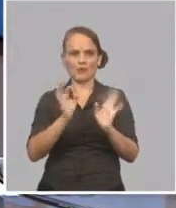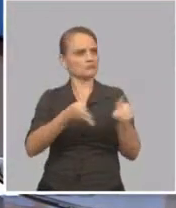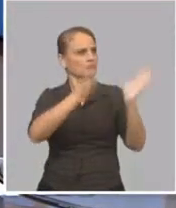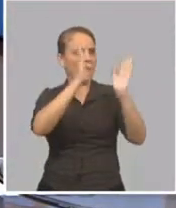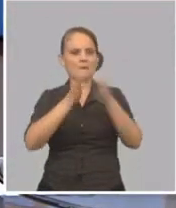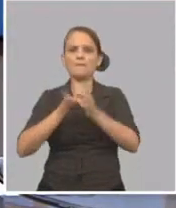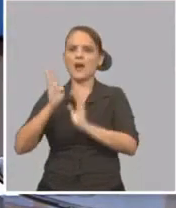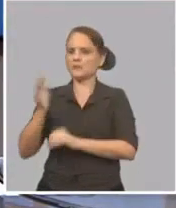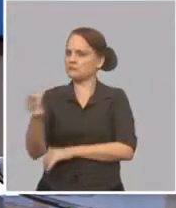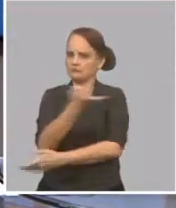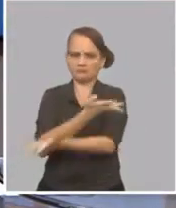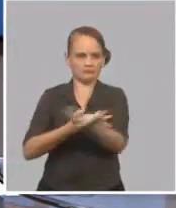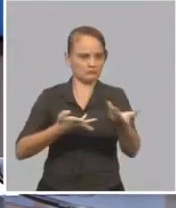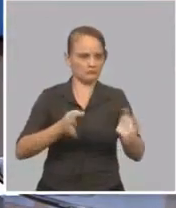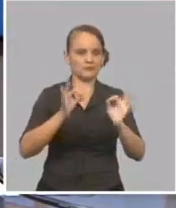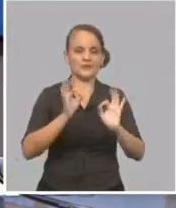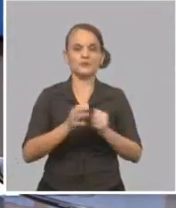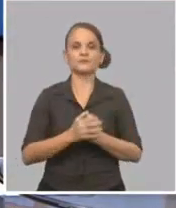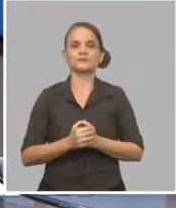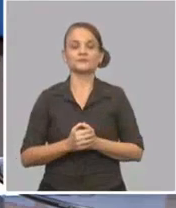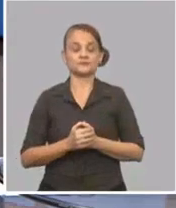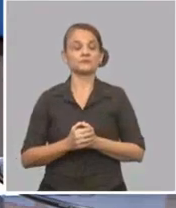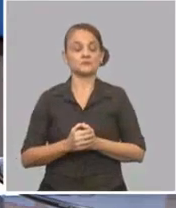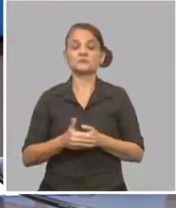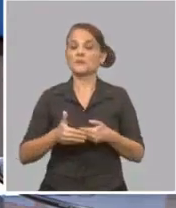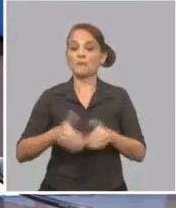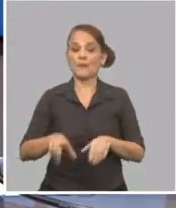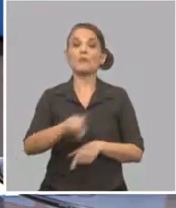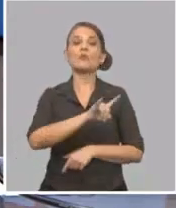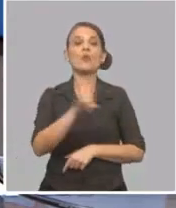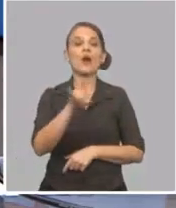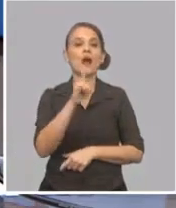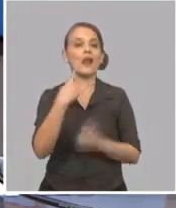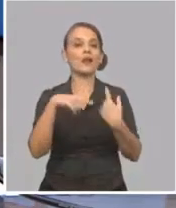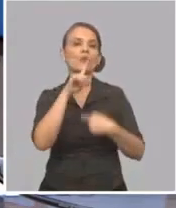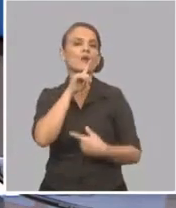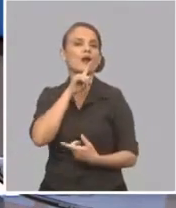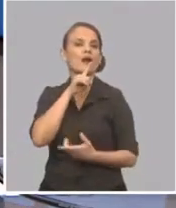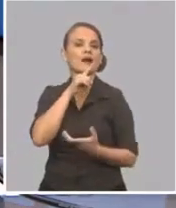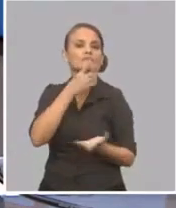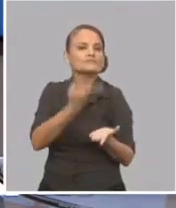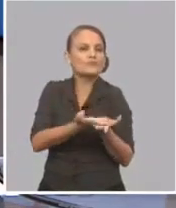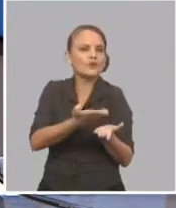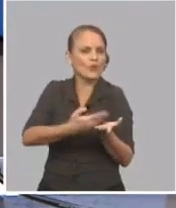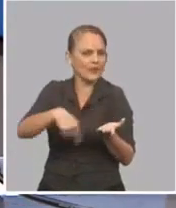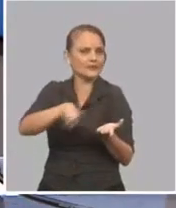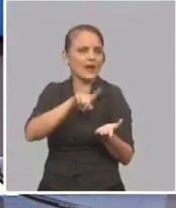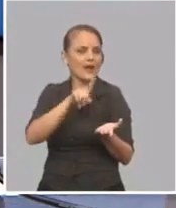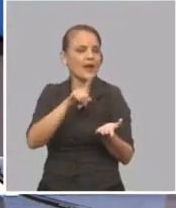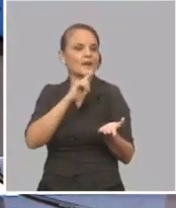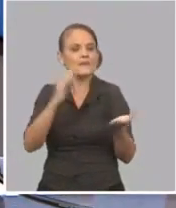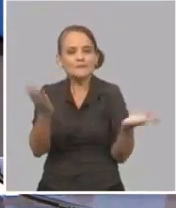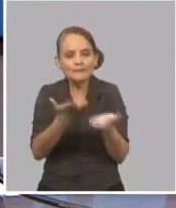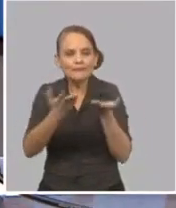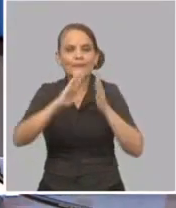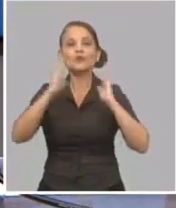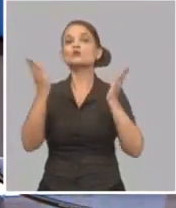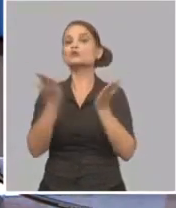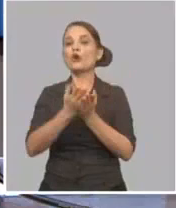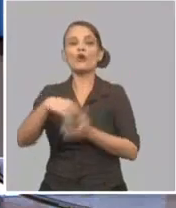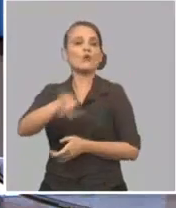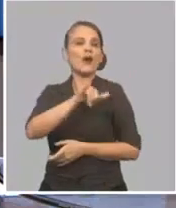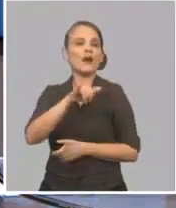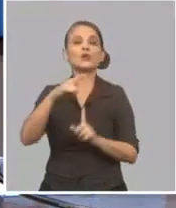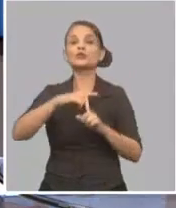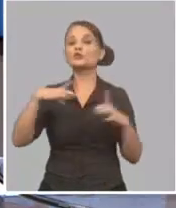mantendremos ofertas y mantendremos un estímulo constante hacia el turismo